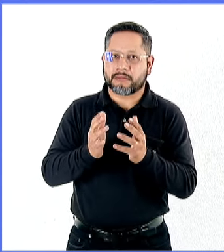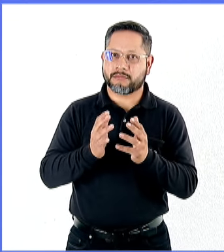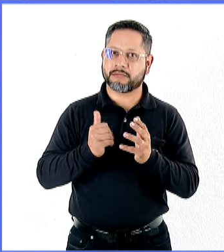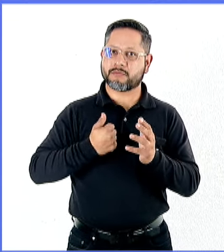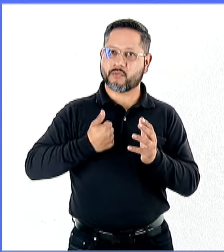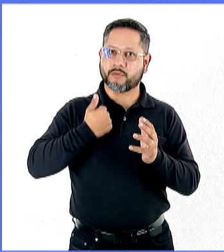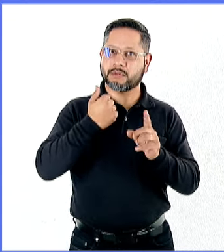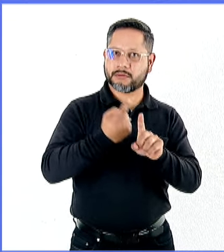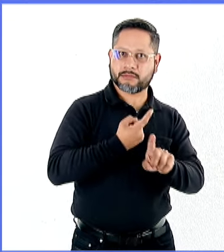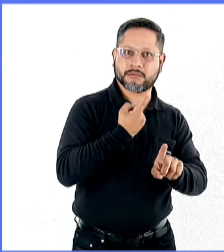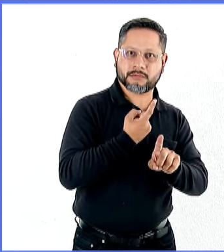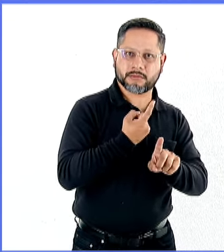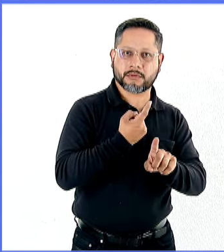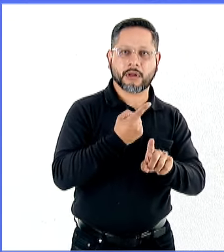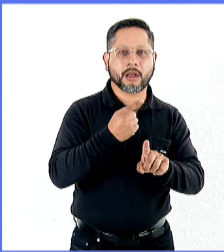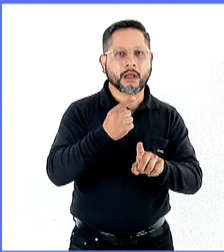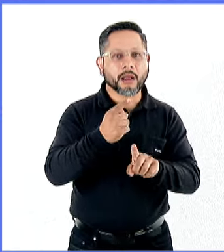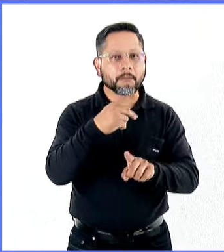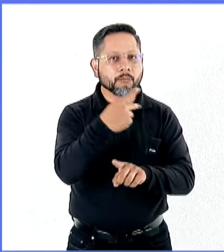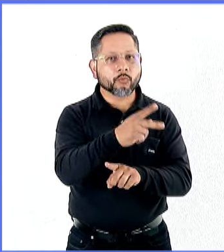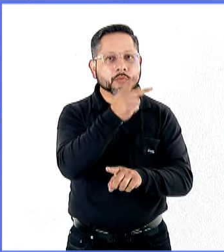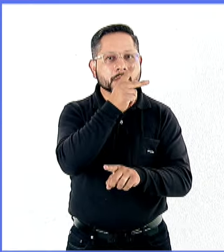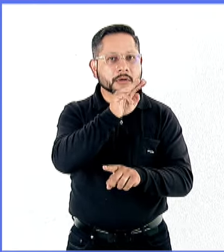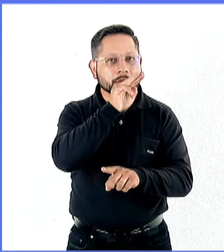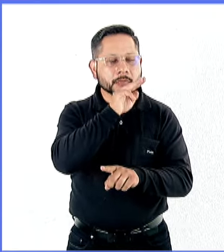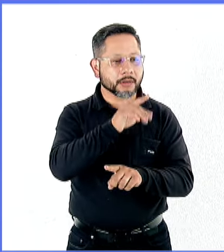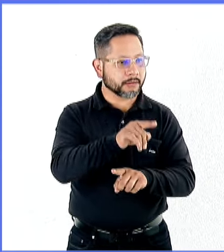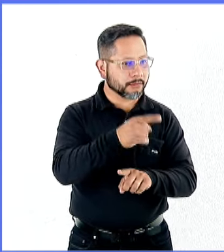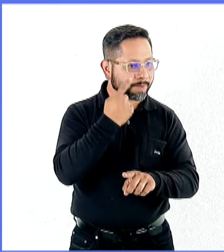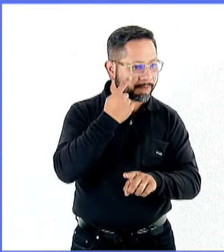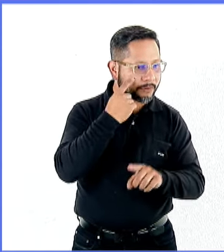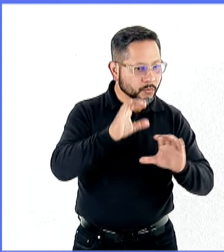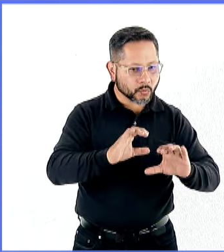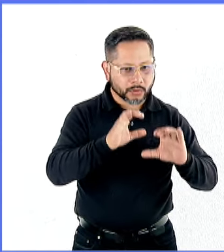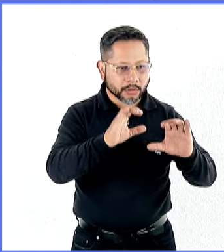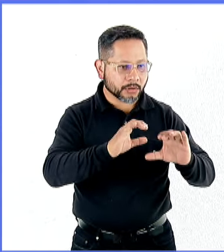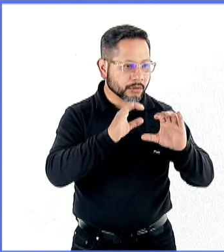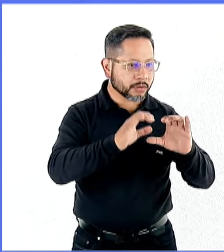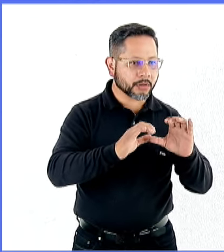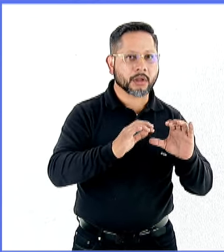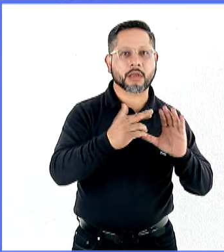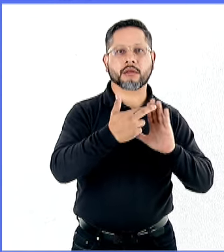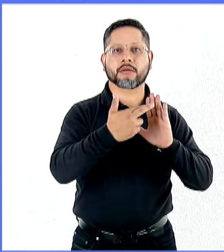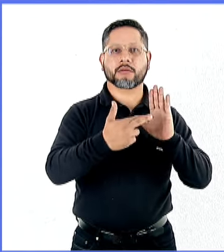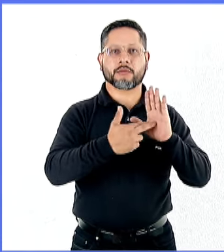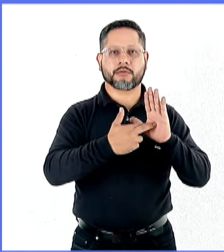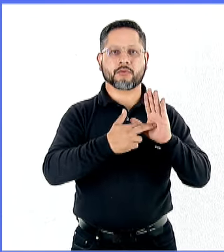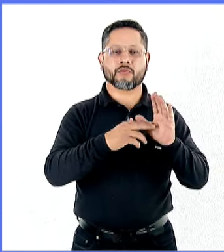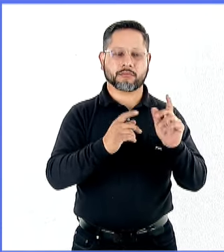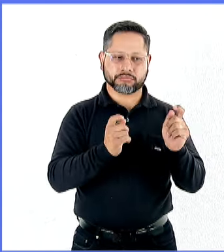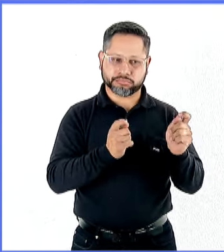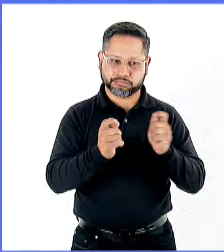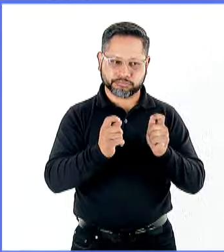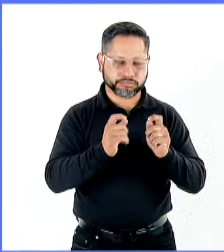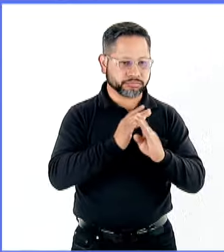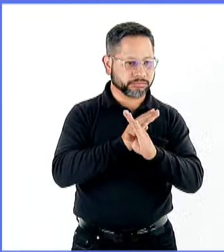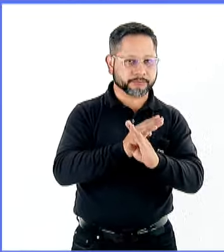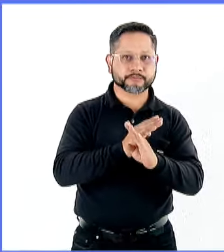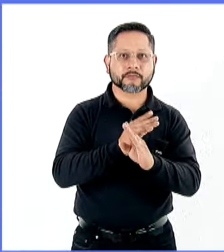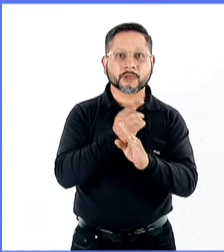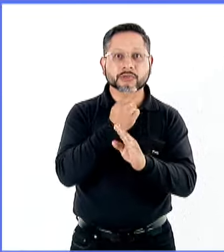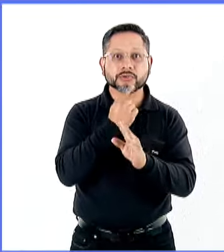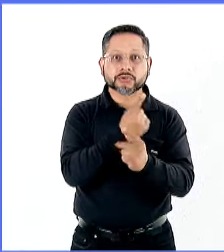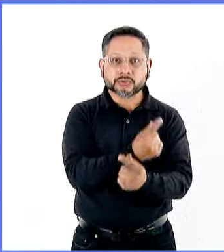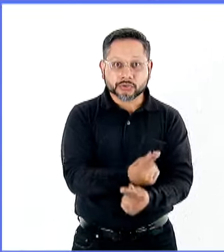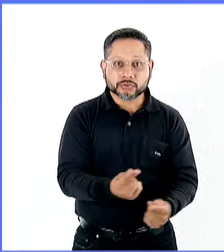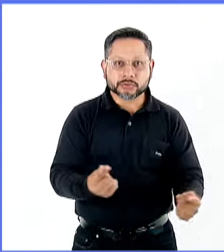prevención, los padres deben promover un diálogo sobre los riesgos tecnológicos y establecer reglas de control. Enseñarles a los niños y